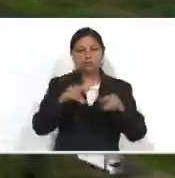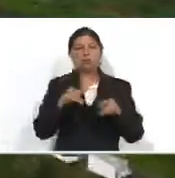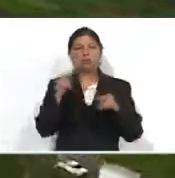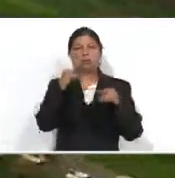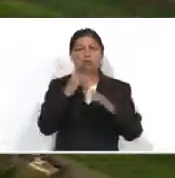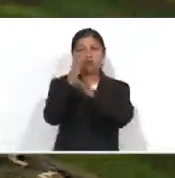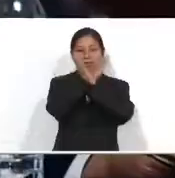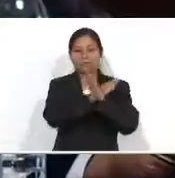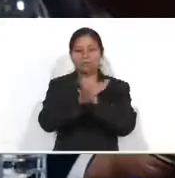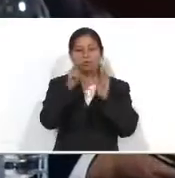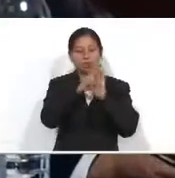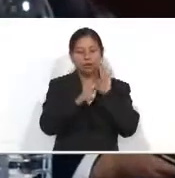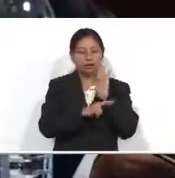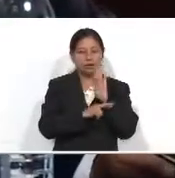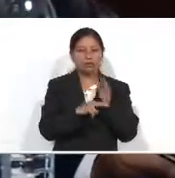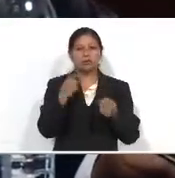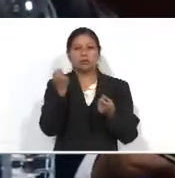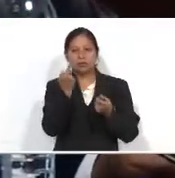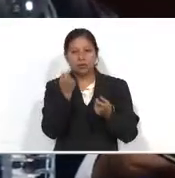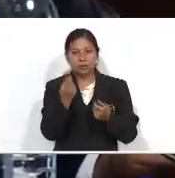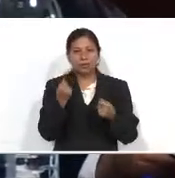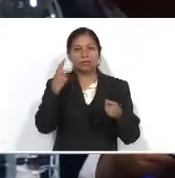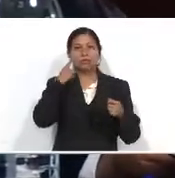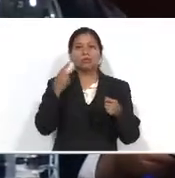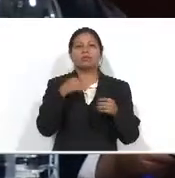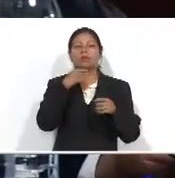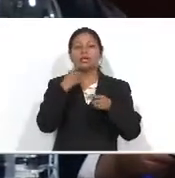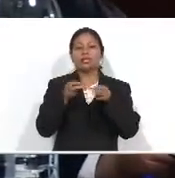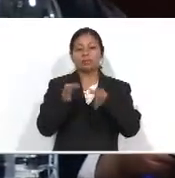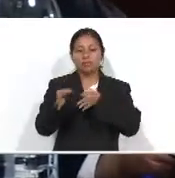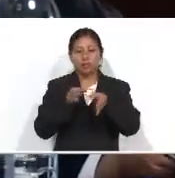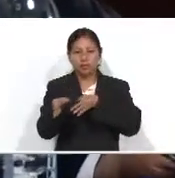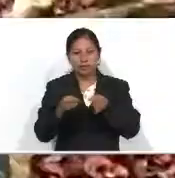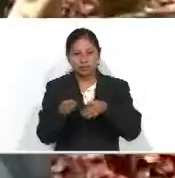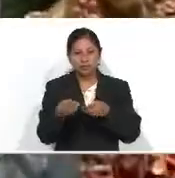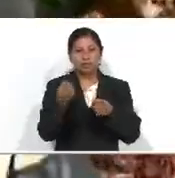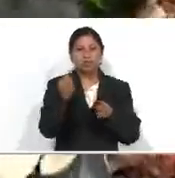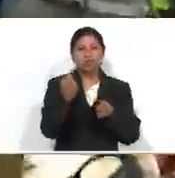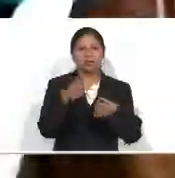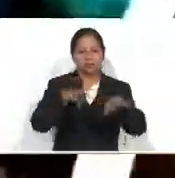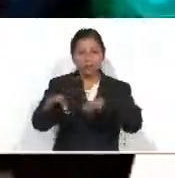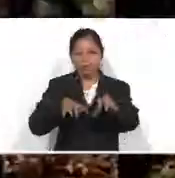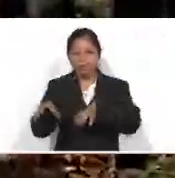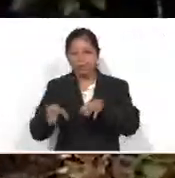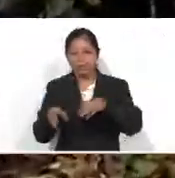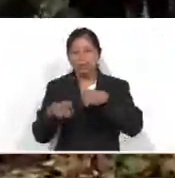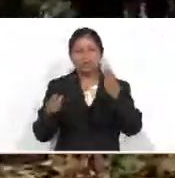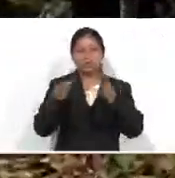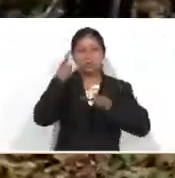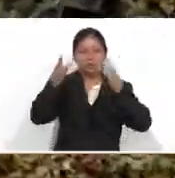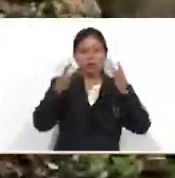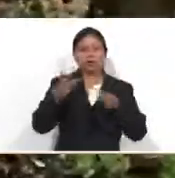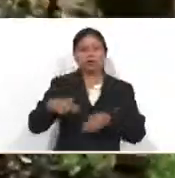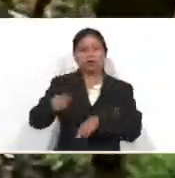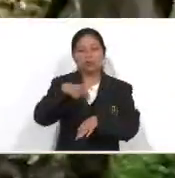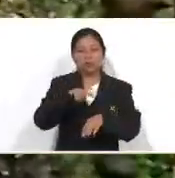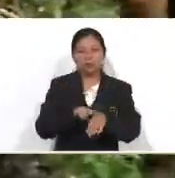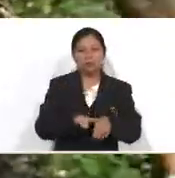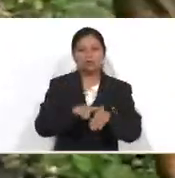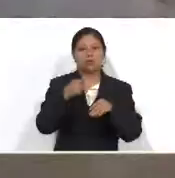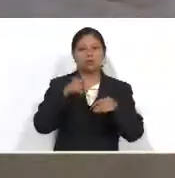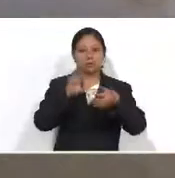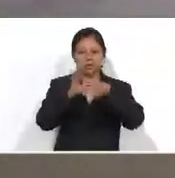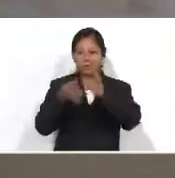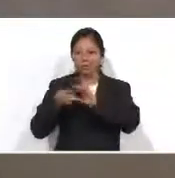protocolos de bioseguridad, mientras que autoridades de Camtour explicaron la incidencia que tiene la actividad turística en la economía nacional, indicando que la